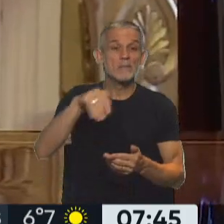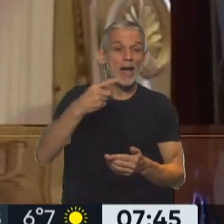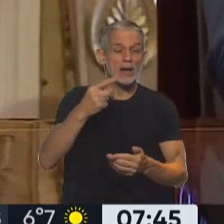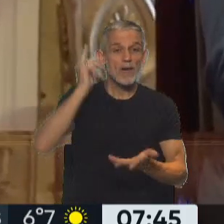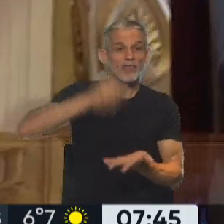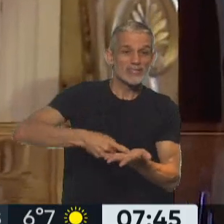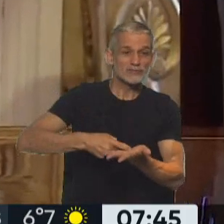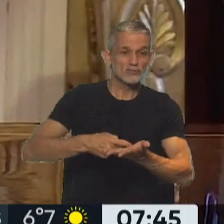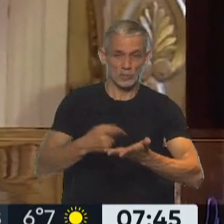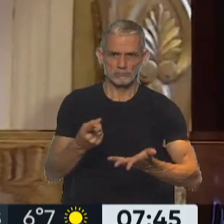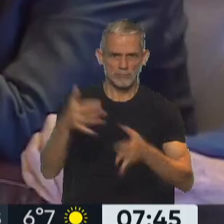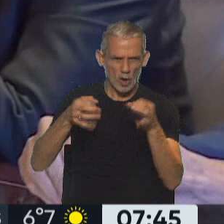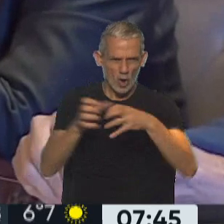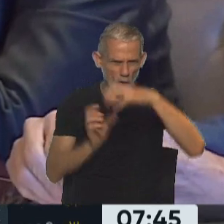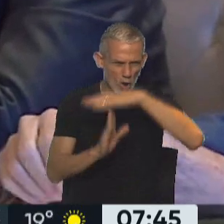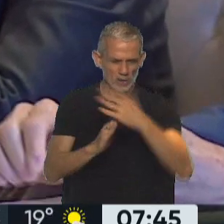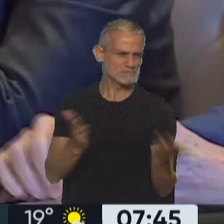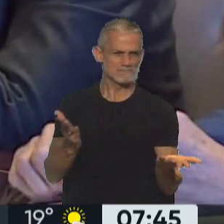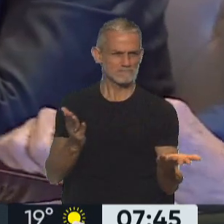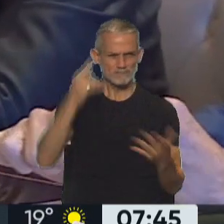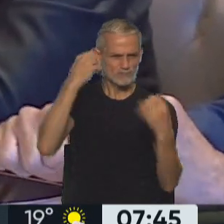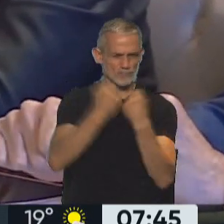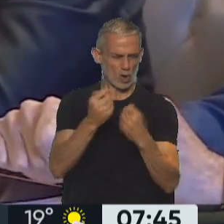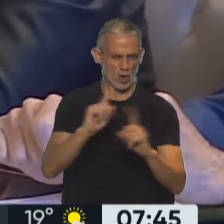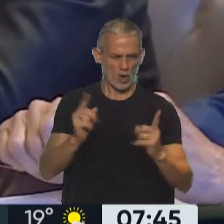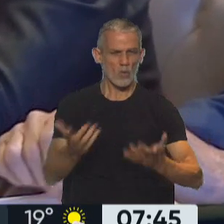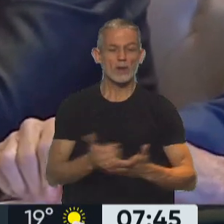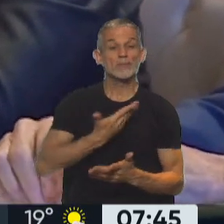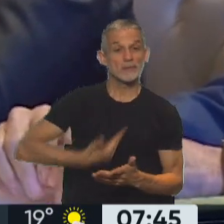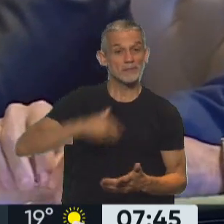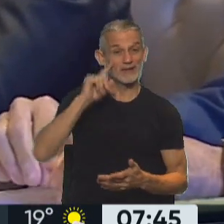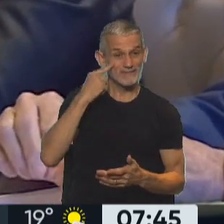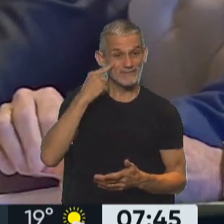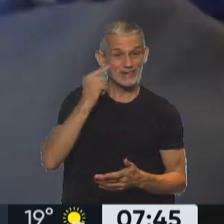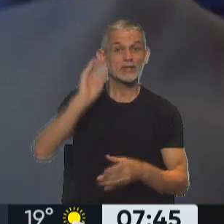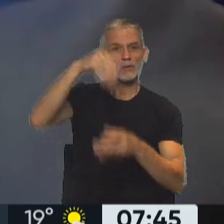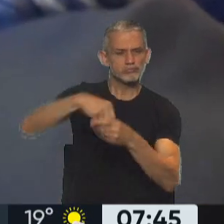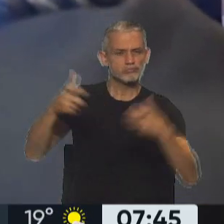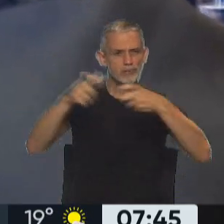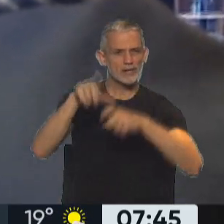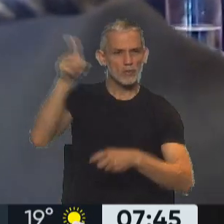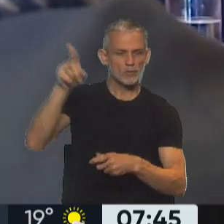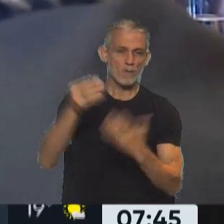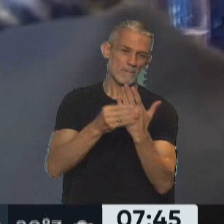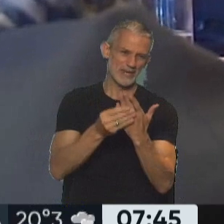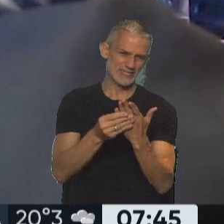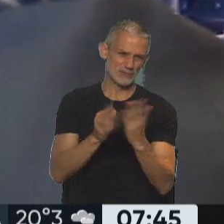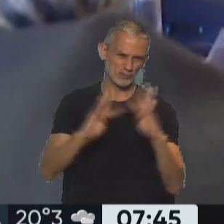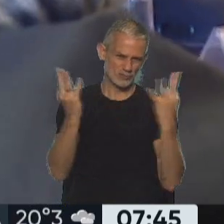decisiones que toma la Corte Suprema de Justicia de la Nación. Decíamos el presidente Alberto Fernández participando de la reunión de gabinete.